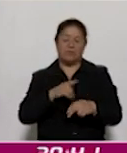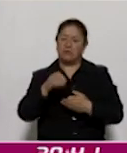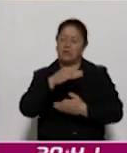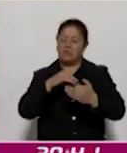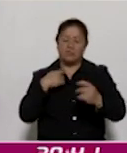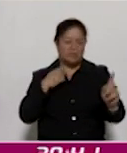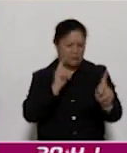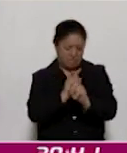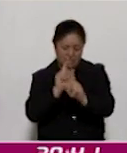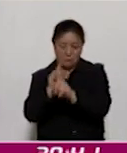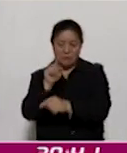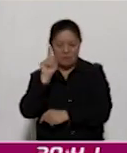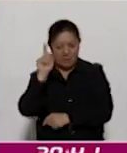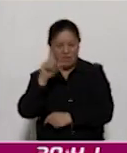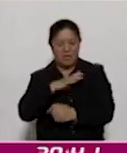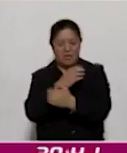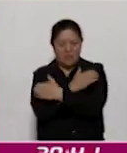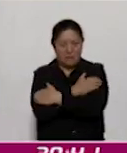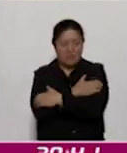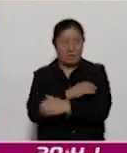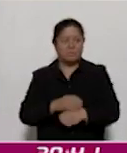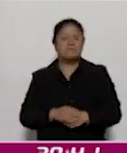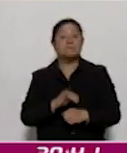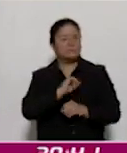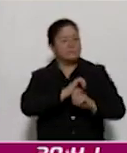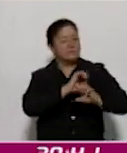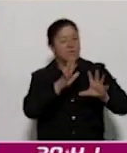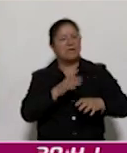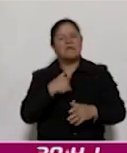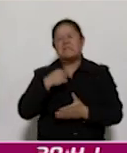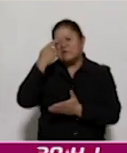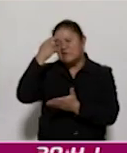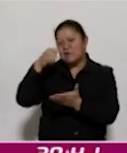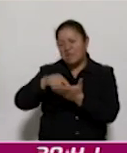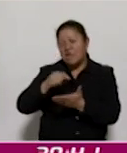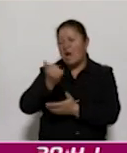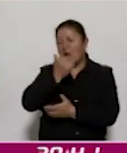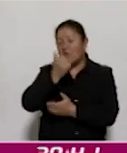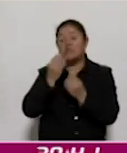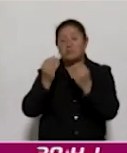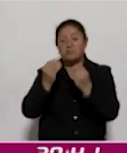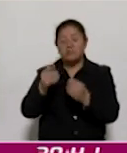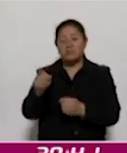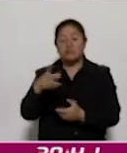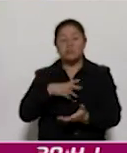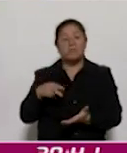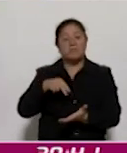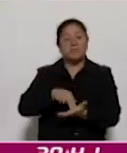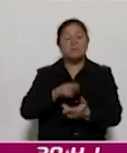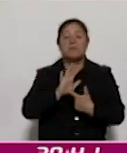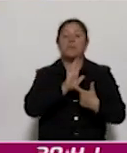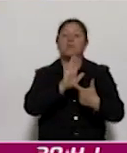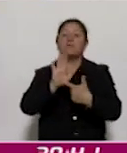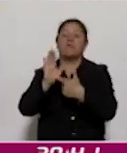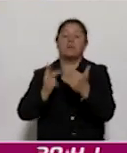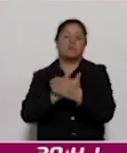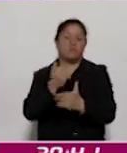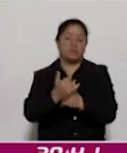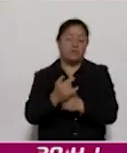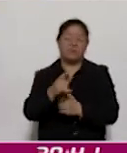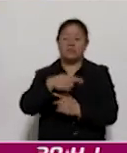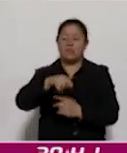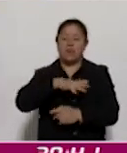por allá, Celeste, entonces, claro, inclusive, yo creo que hay muchos alumnos que van a participar exponiendo también sus proyectos que están sumamente